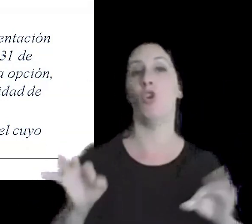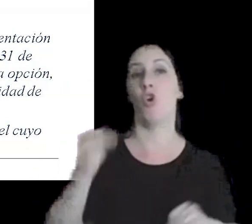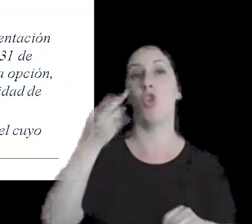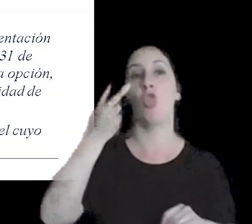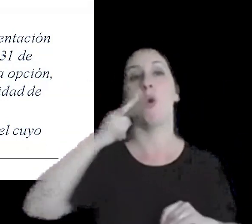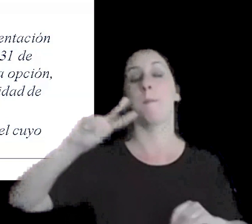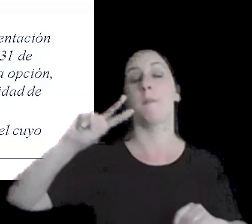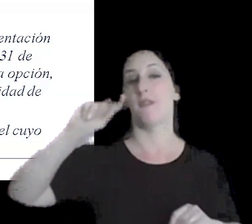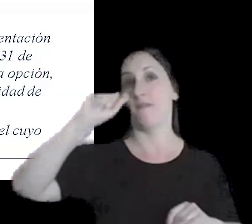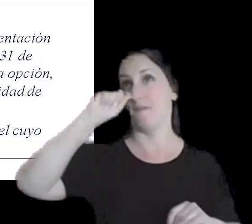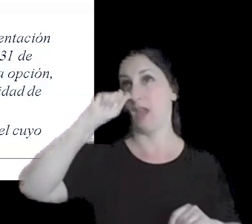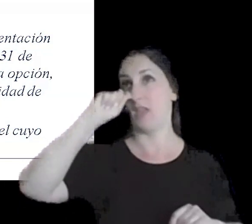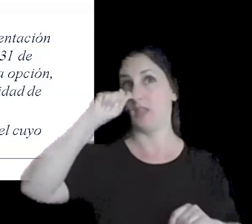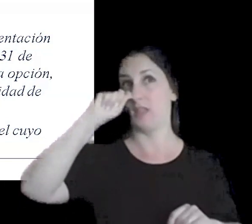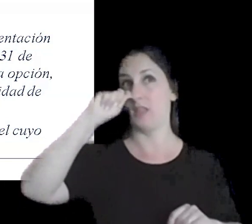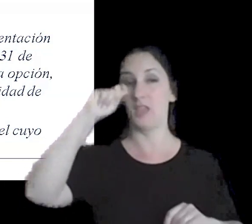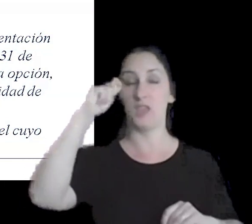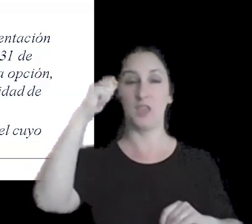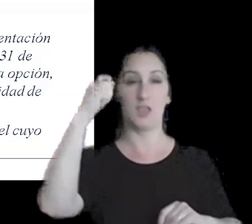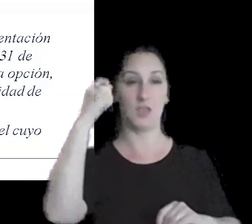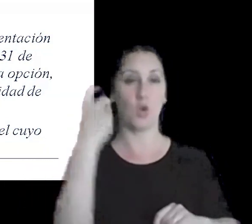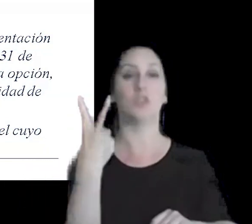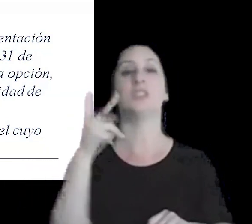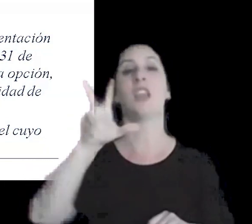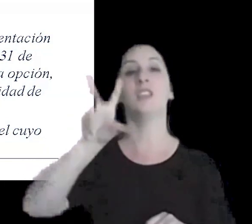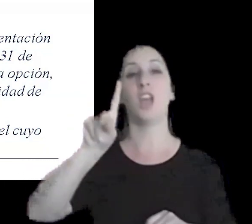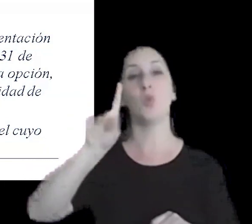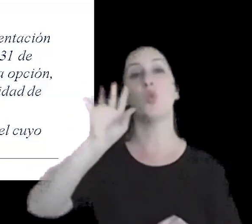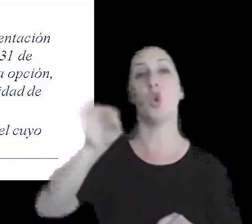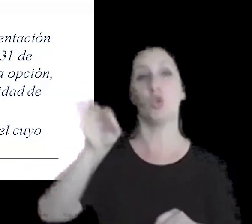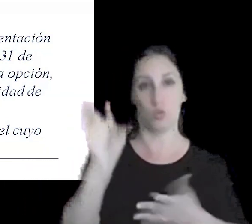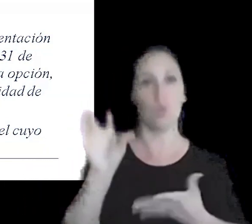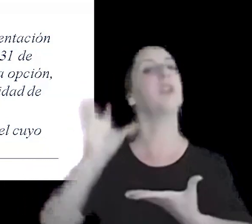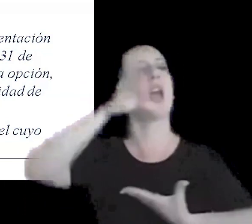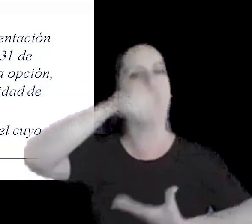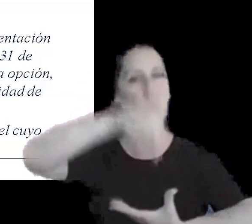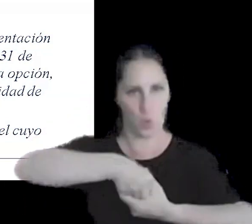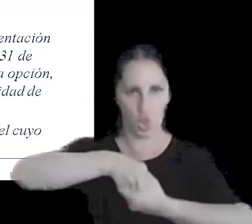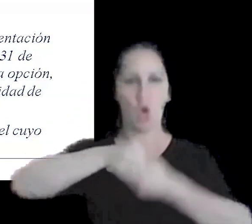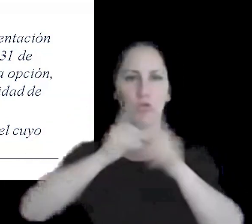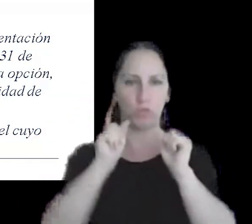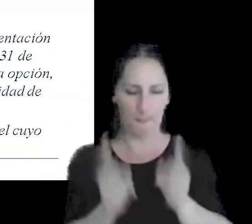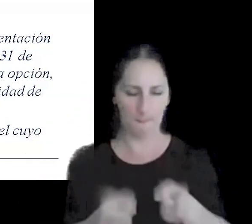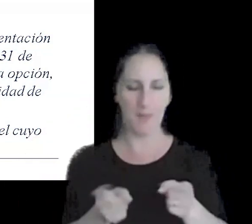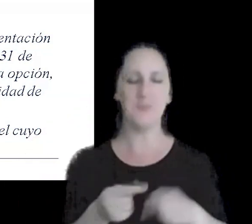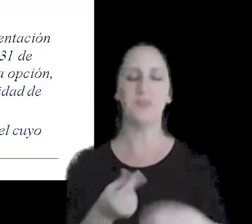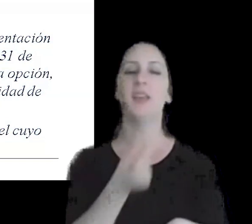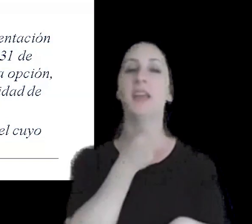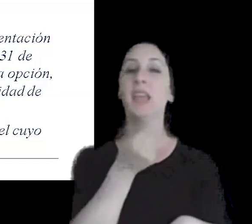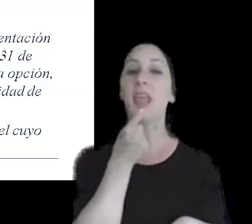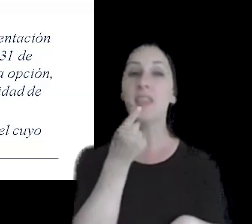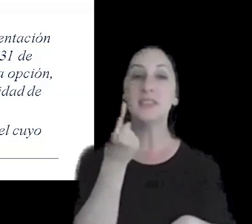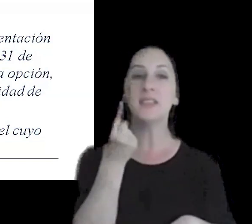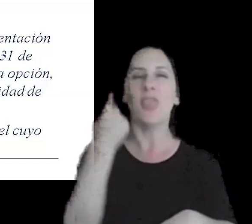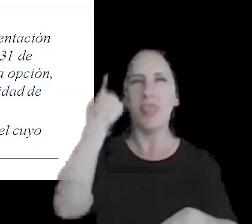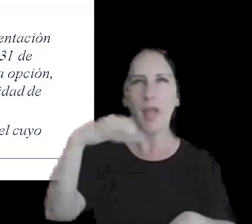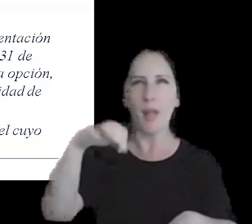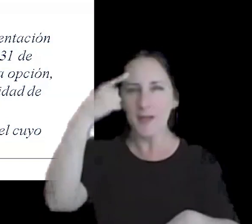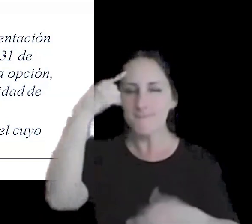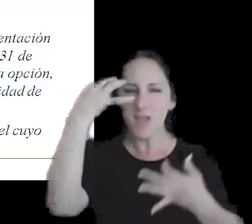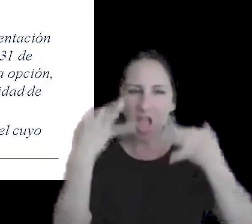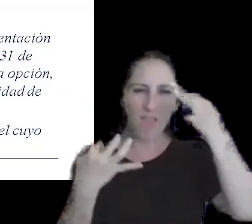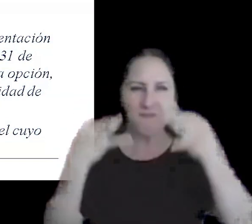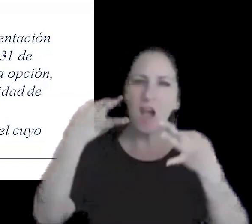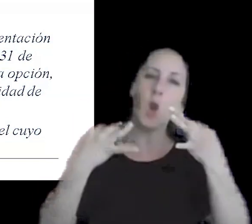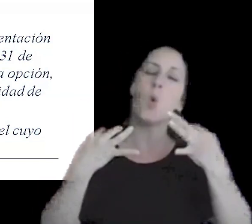anterior es decir hasta el treinta y uno de octubre inclusive con lo cual tendrá que evaluarse este aspecto